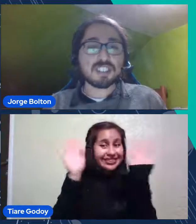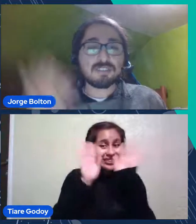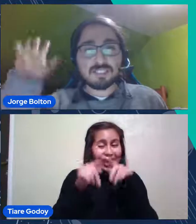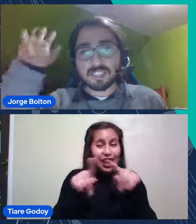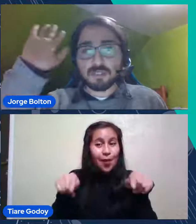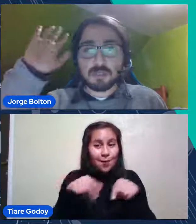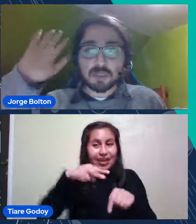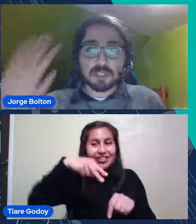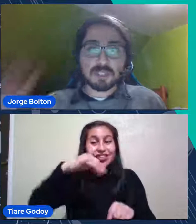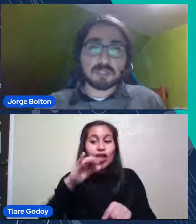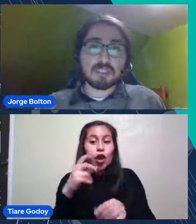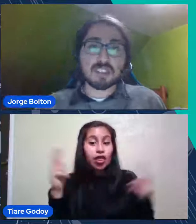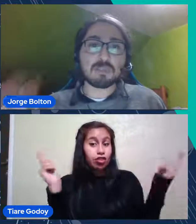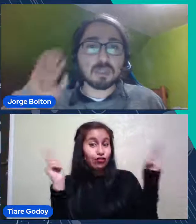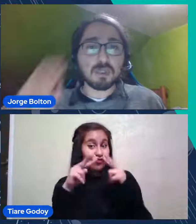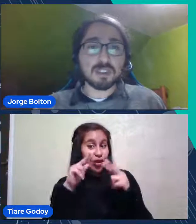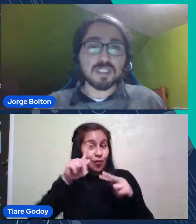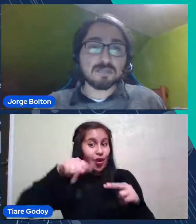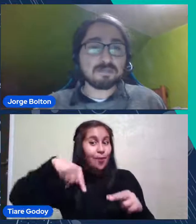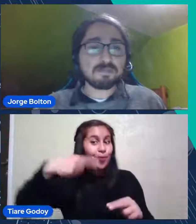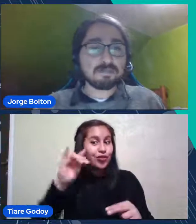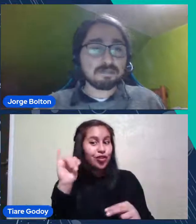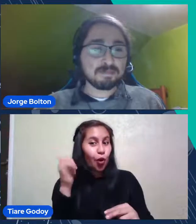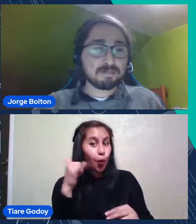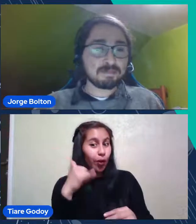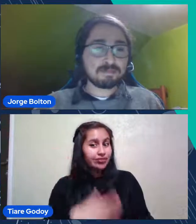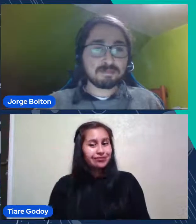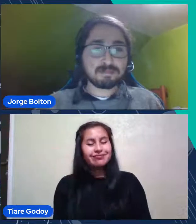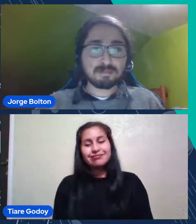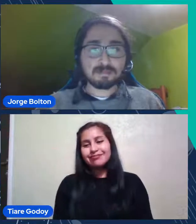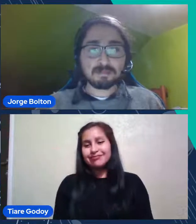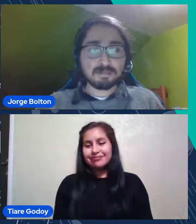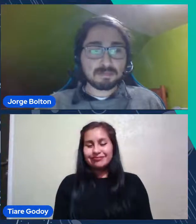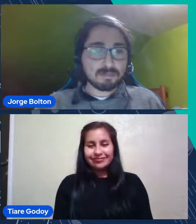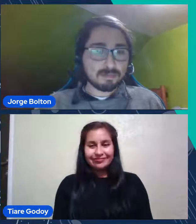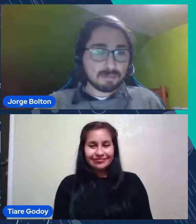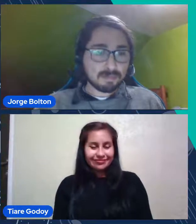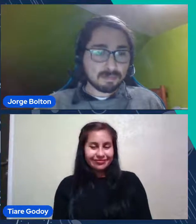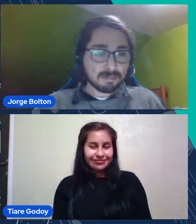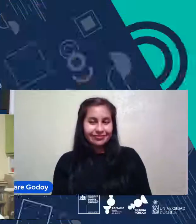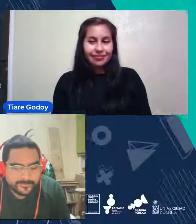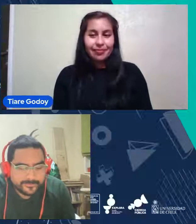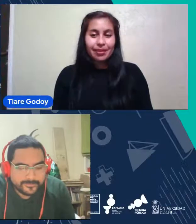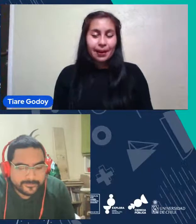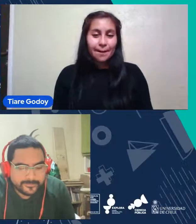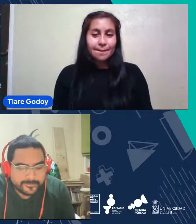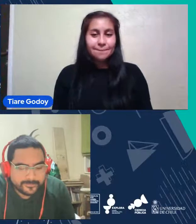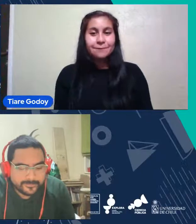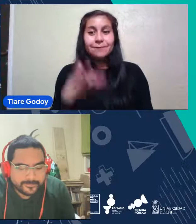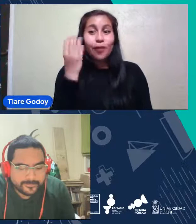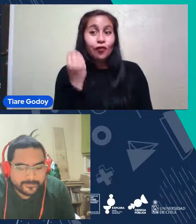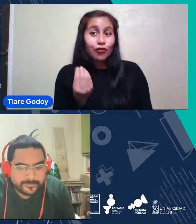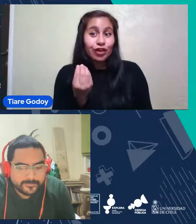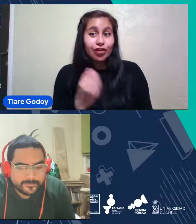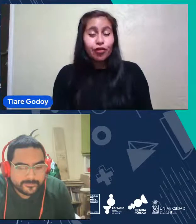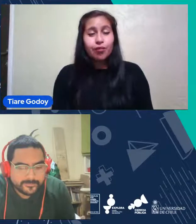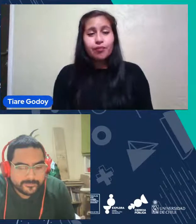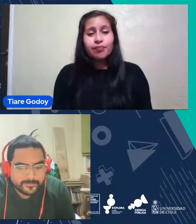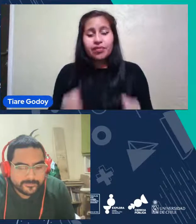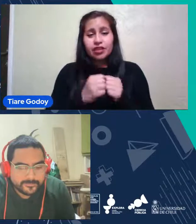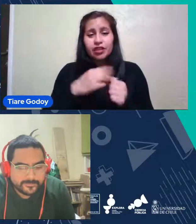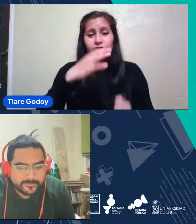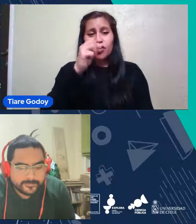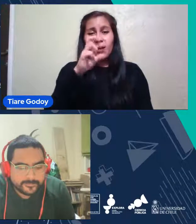Nicolás Nos Vemos El Próximo Jueves Hasta luego Que Bueno Carolina Había